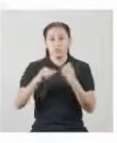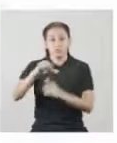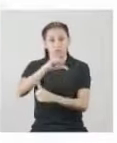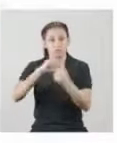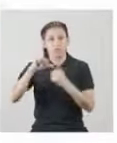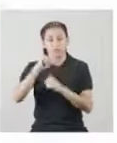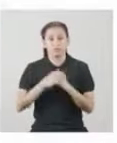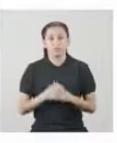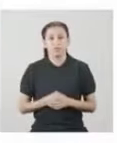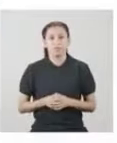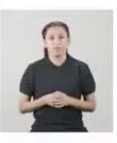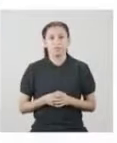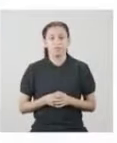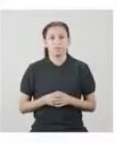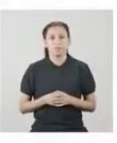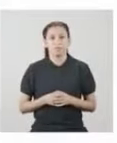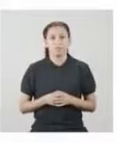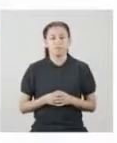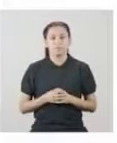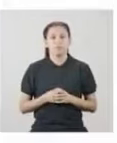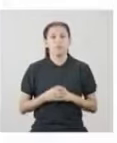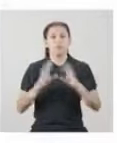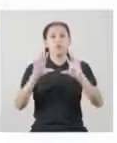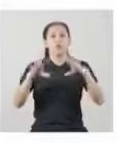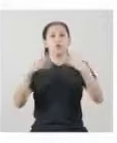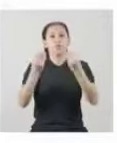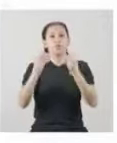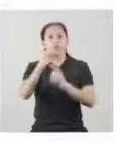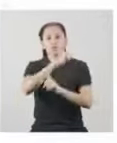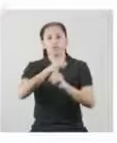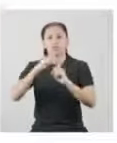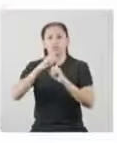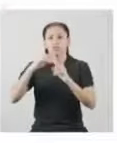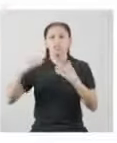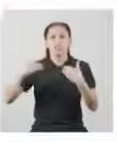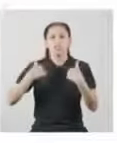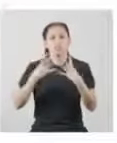¿Qué acciones propondrías para mejorar el bien común y el buen vivir?